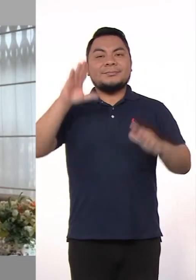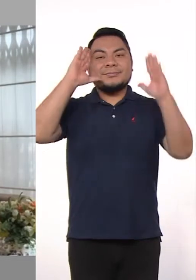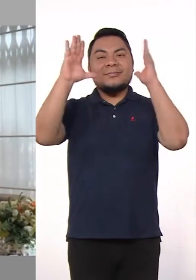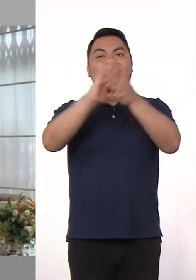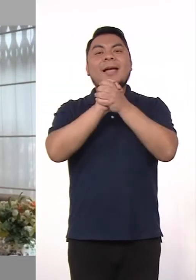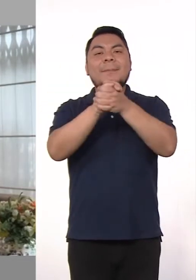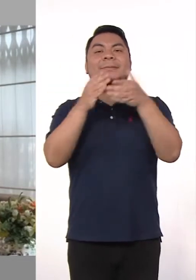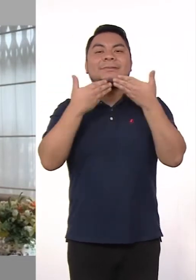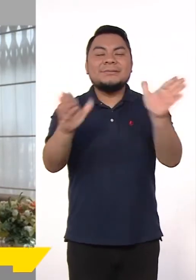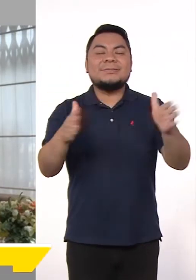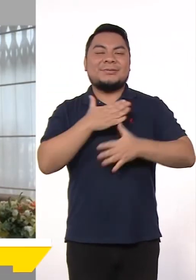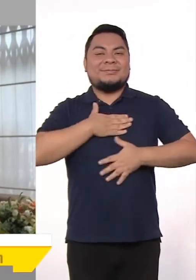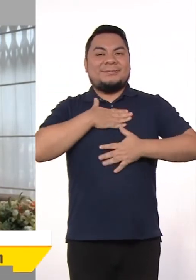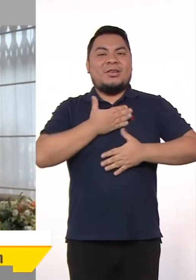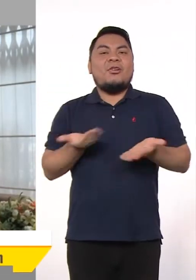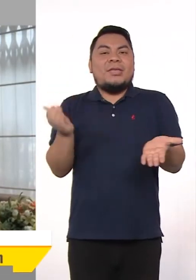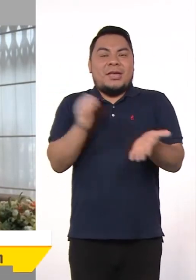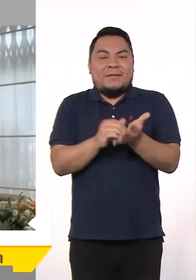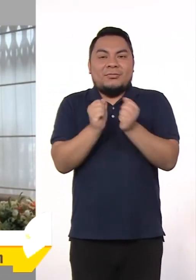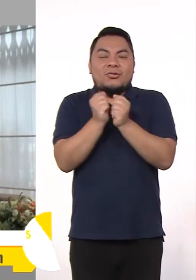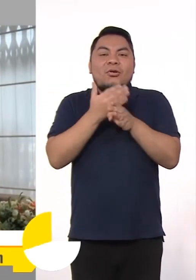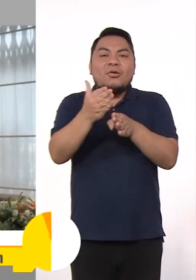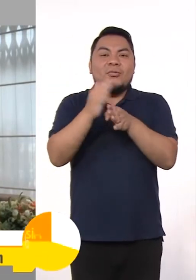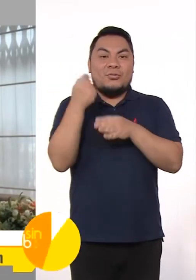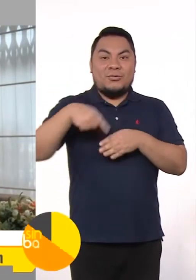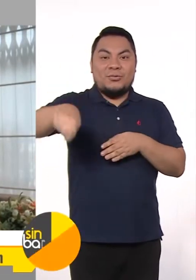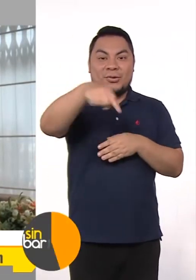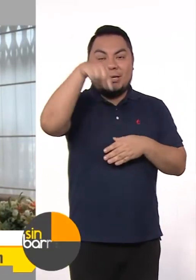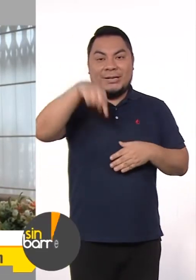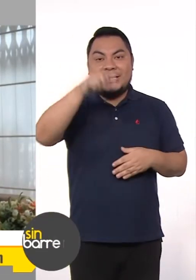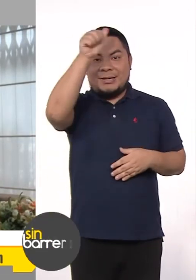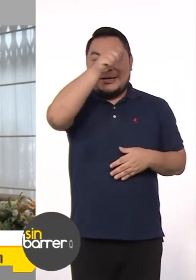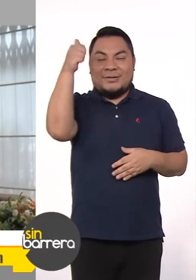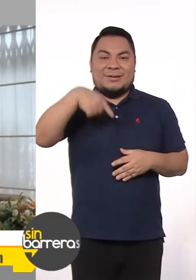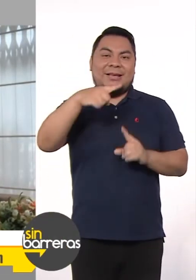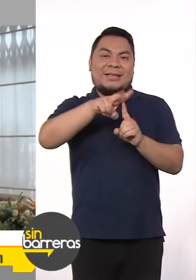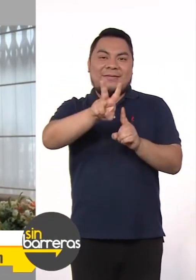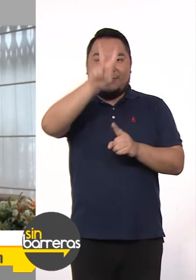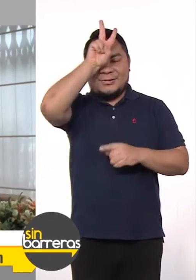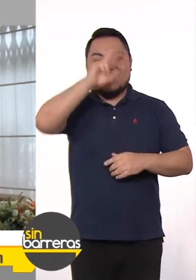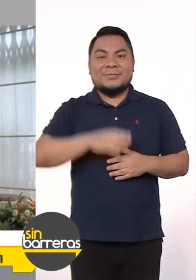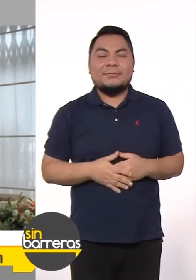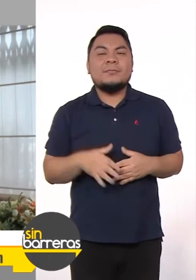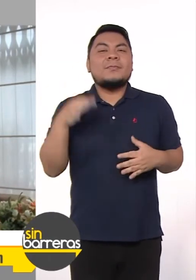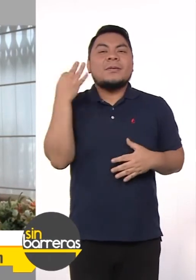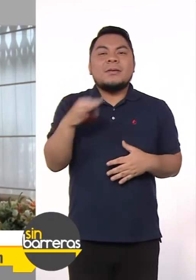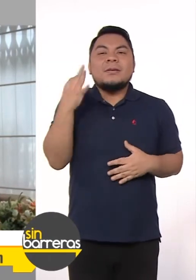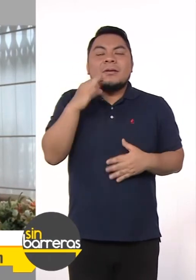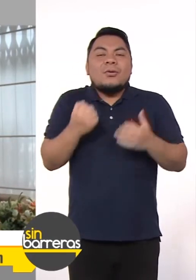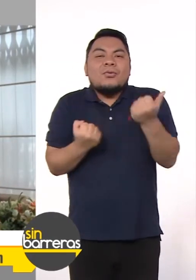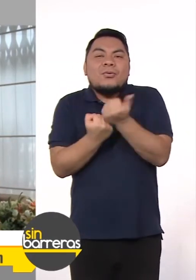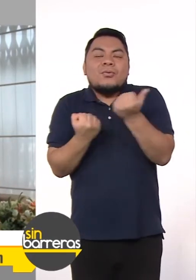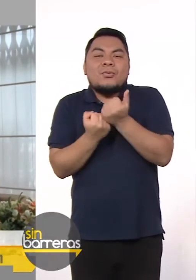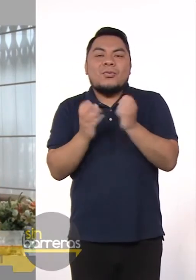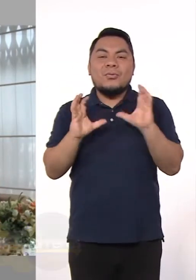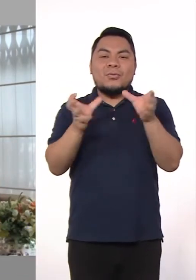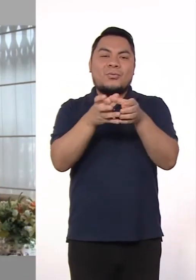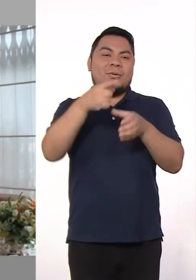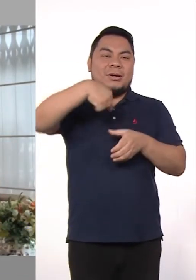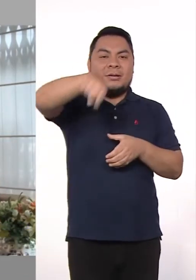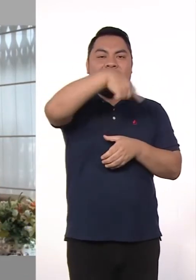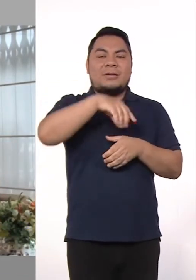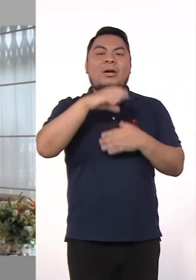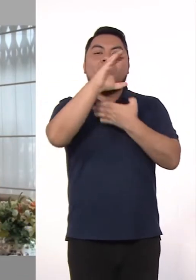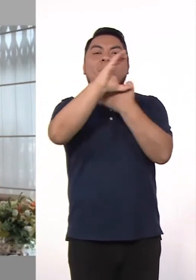Amigos de Sin Barreras, que gusto poder compartir con ustedes este domingo a través de la señal de TV Perú y como siempre con la grata compañía del